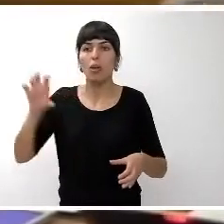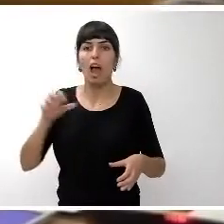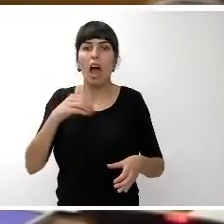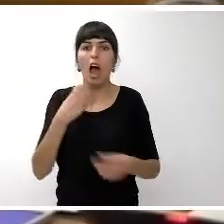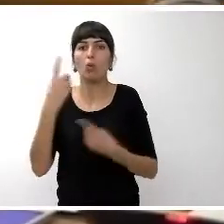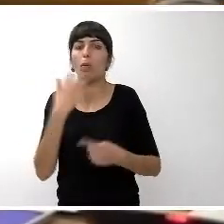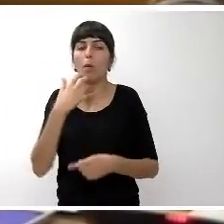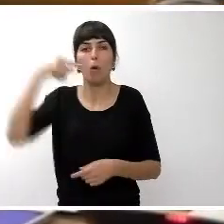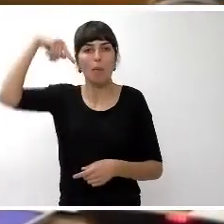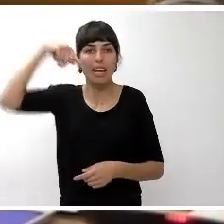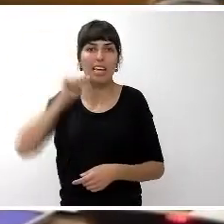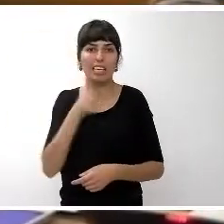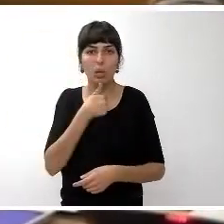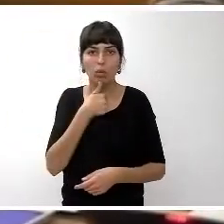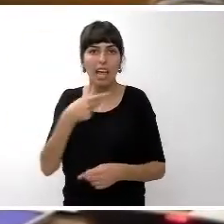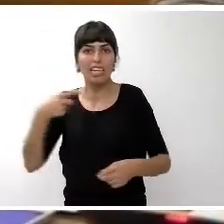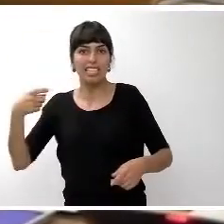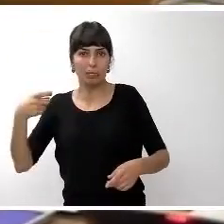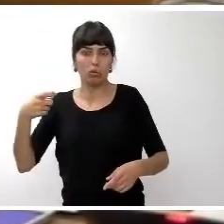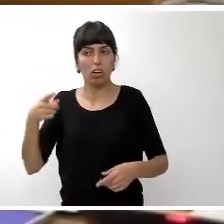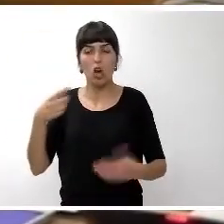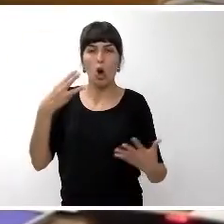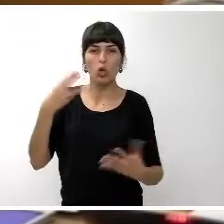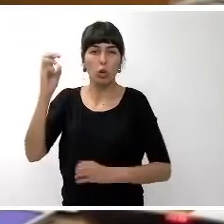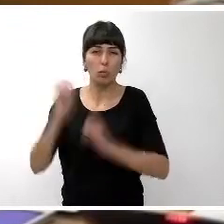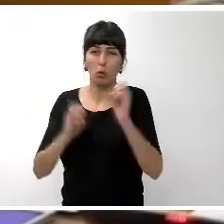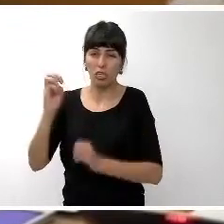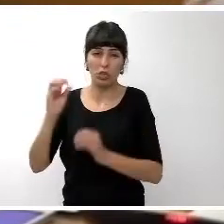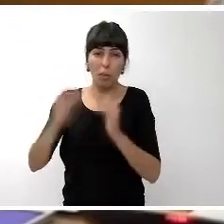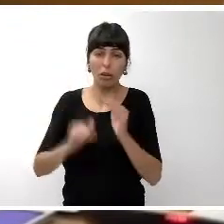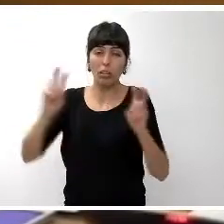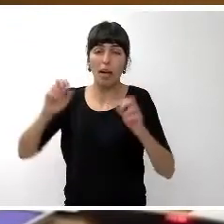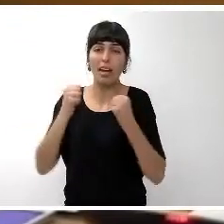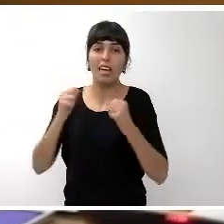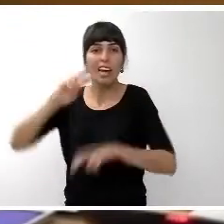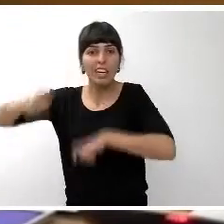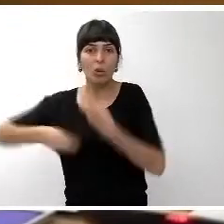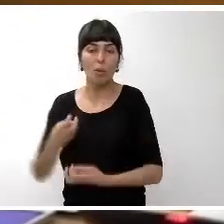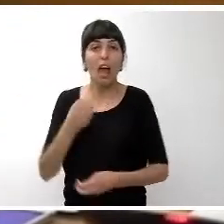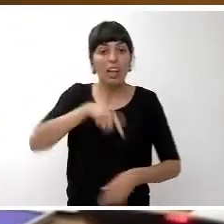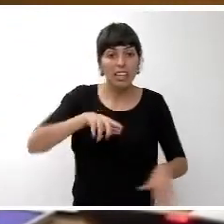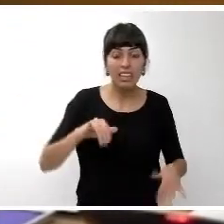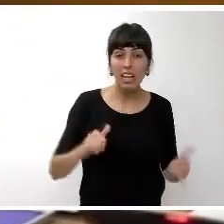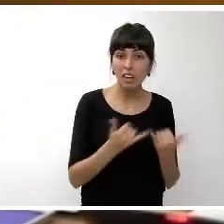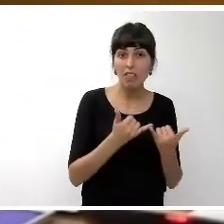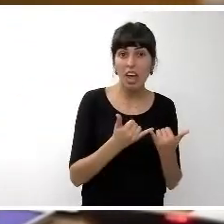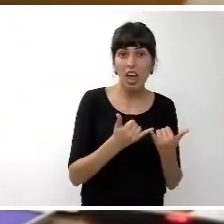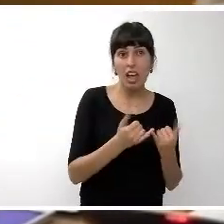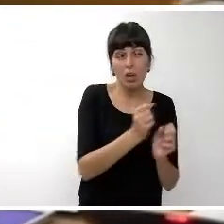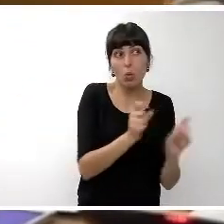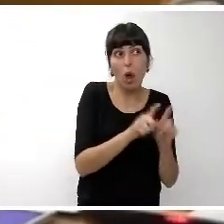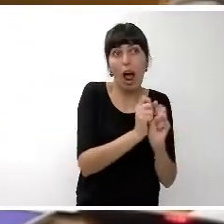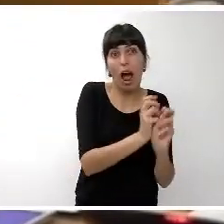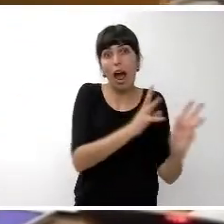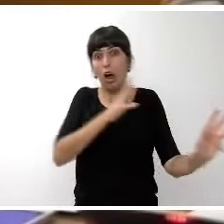Ceuta y Malilla del estado español con un 8% apenas de penetración de energías renovables y Tenerife encima está en la parte de atrás del